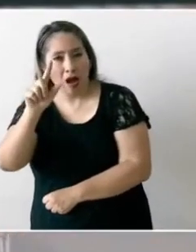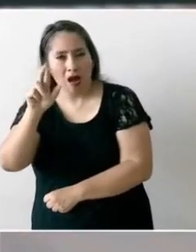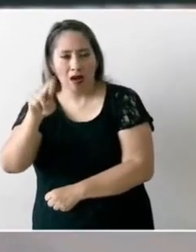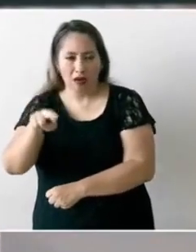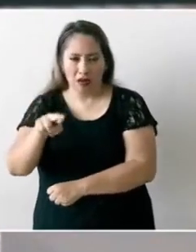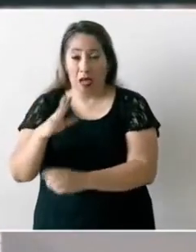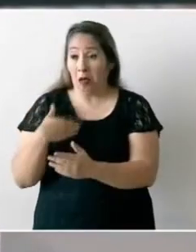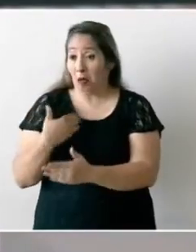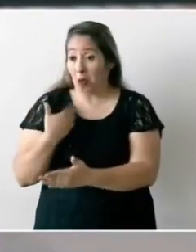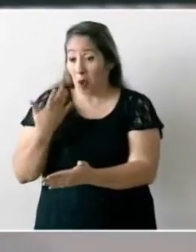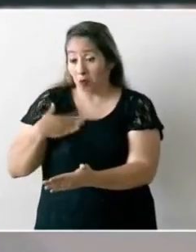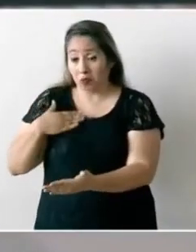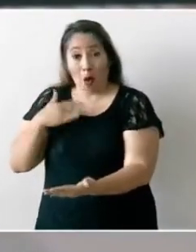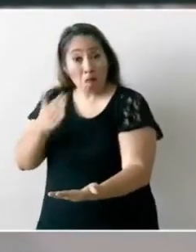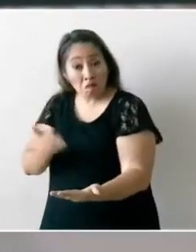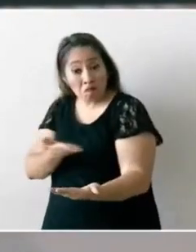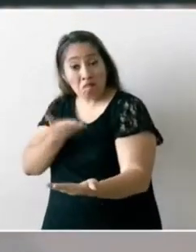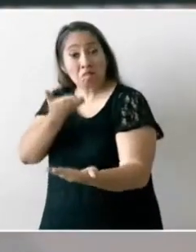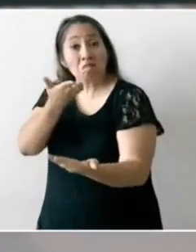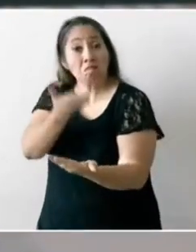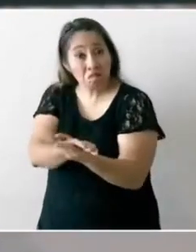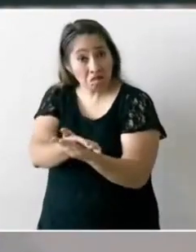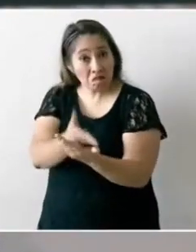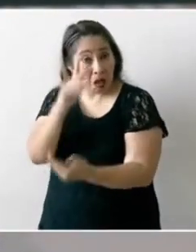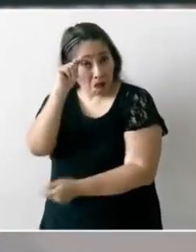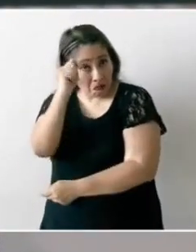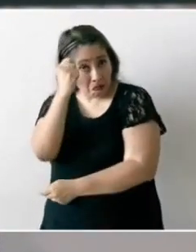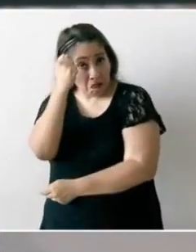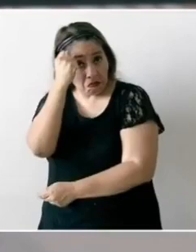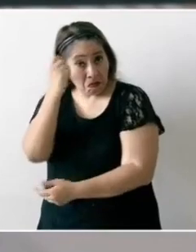planteamiento porque él es un buen técnico